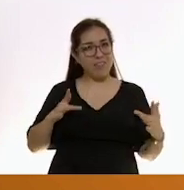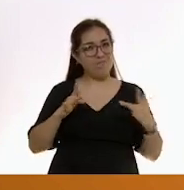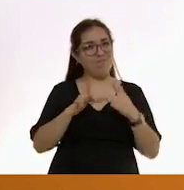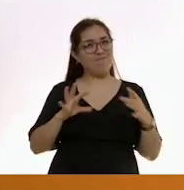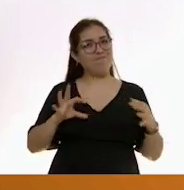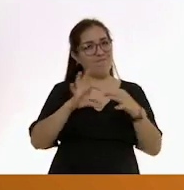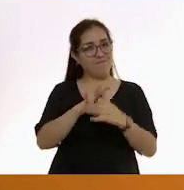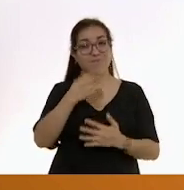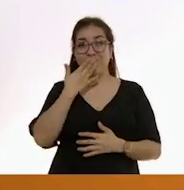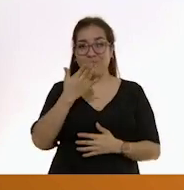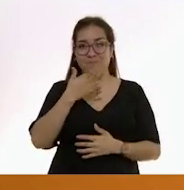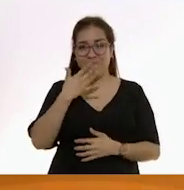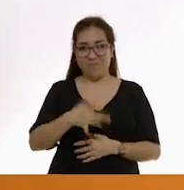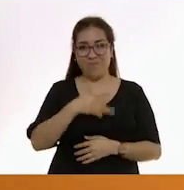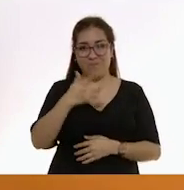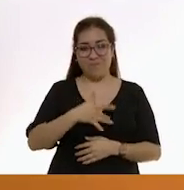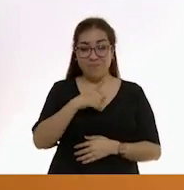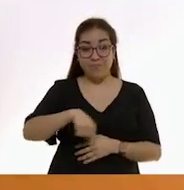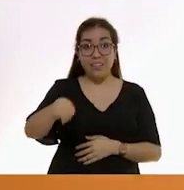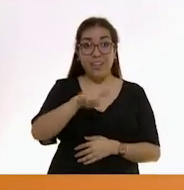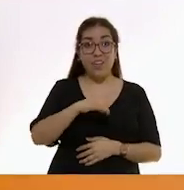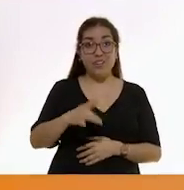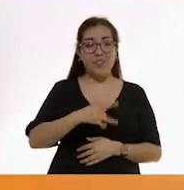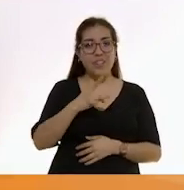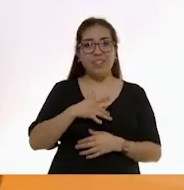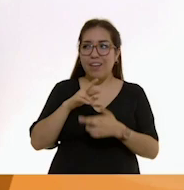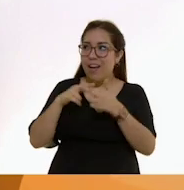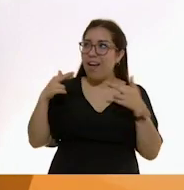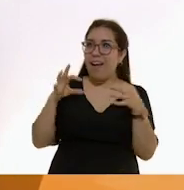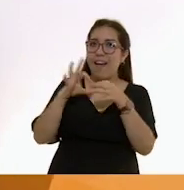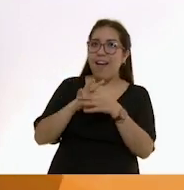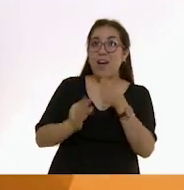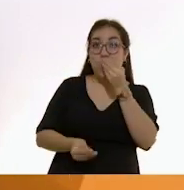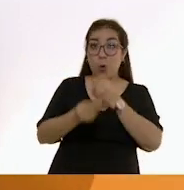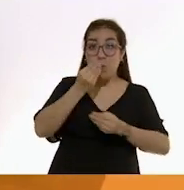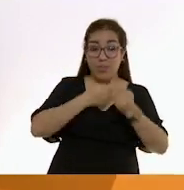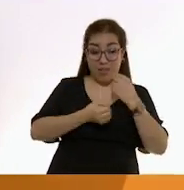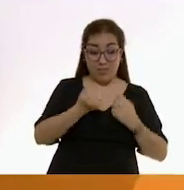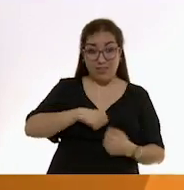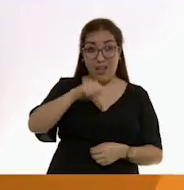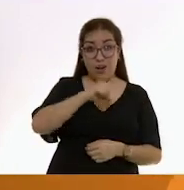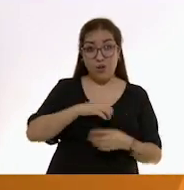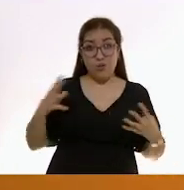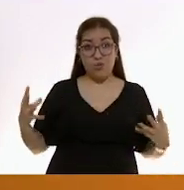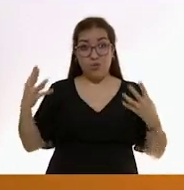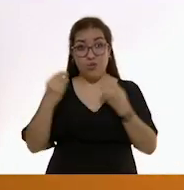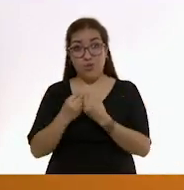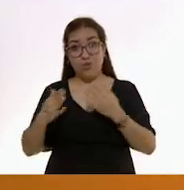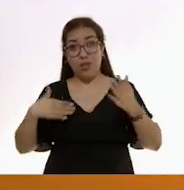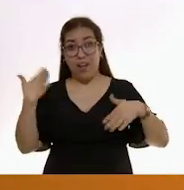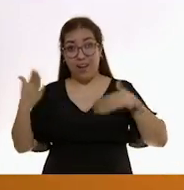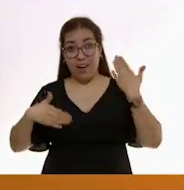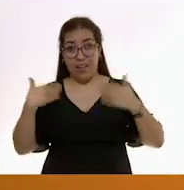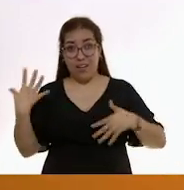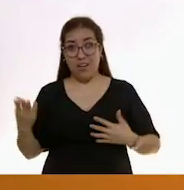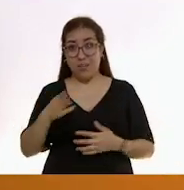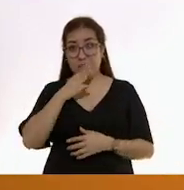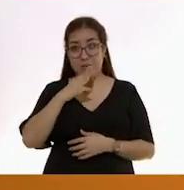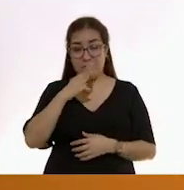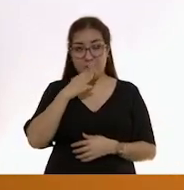vínculo afectivo que les permitirá relacionar la alimentación saludable con la convivencia amorosa.